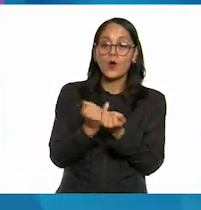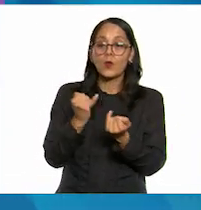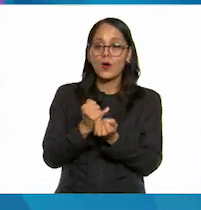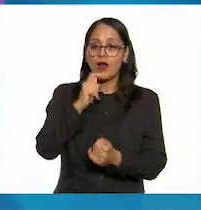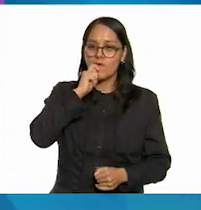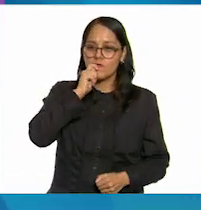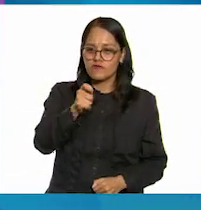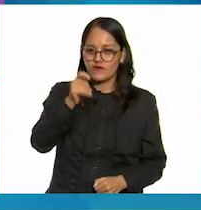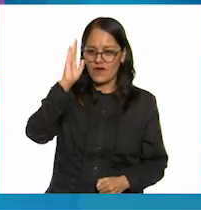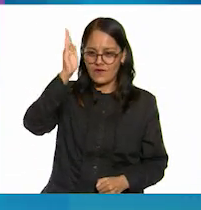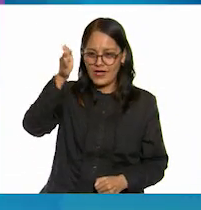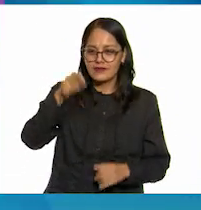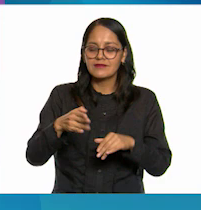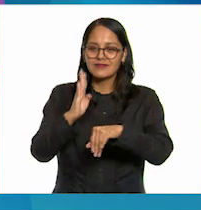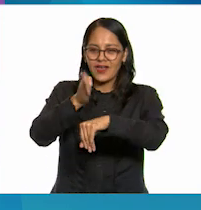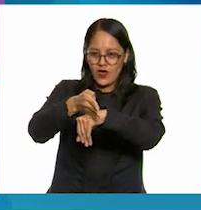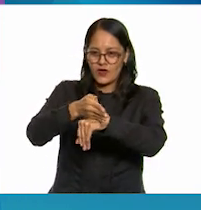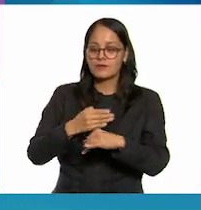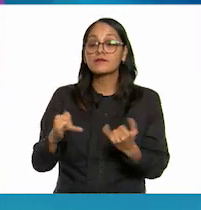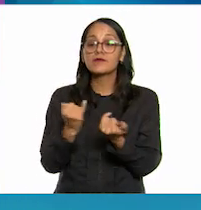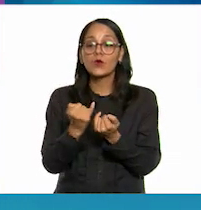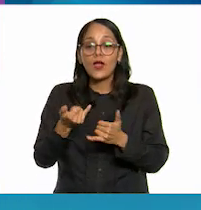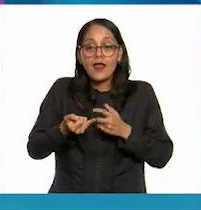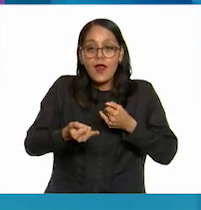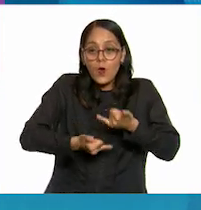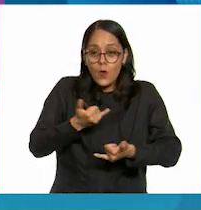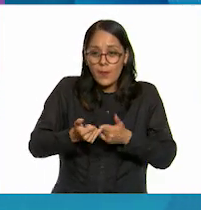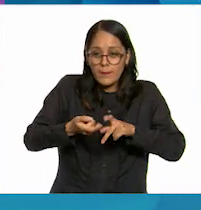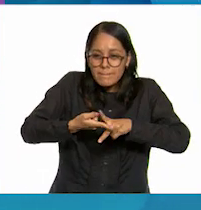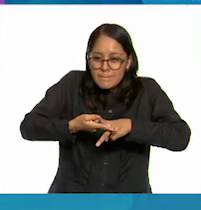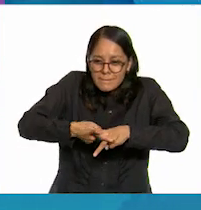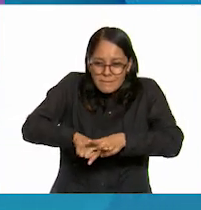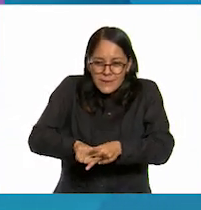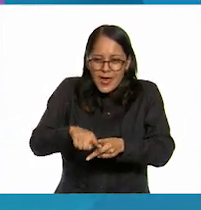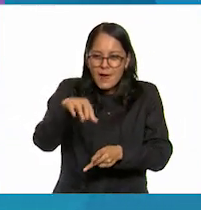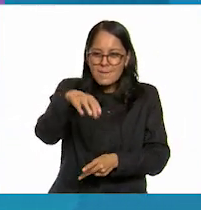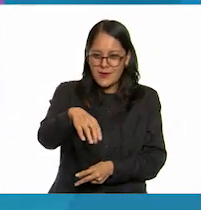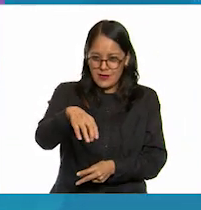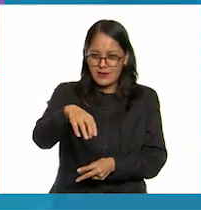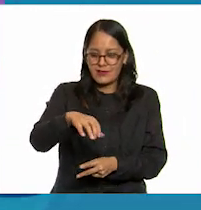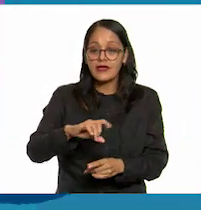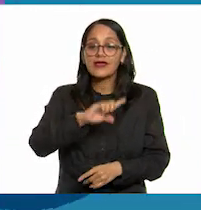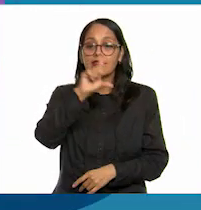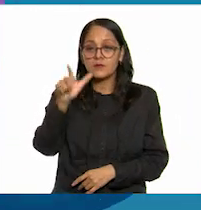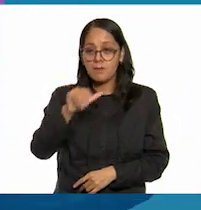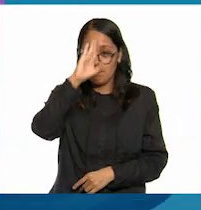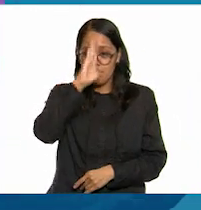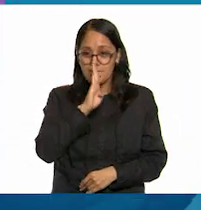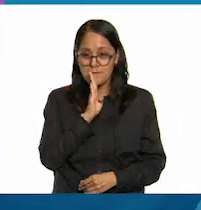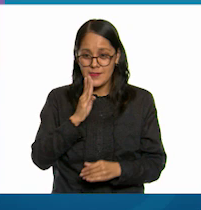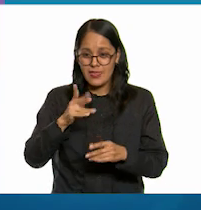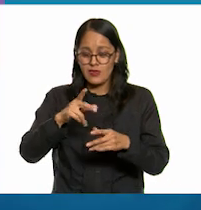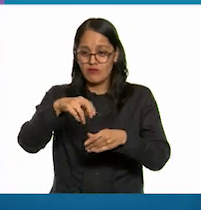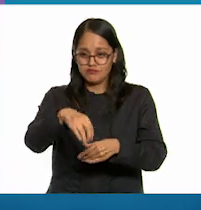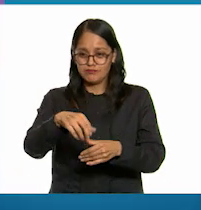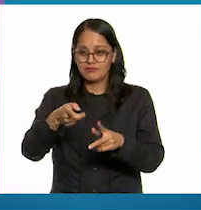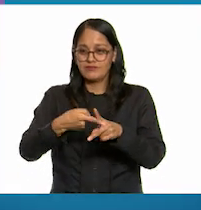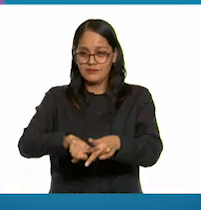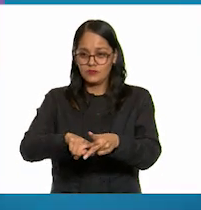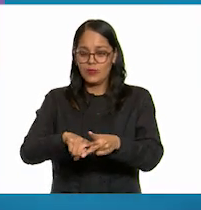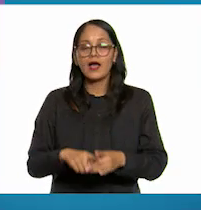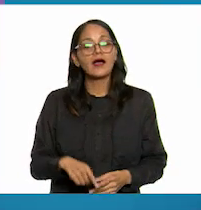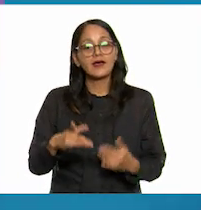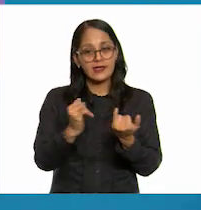también al inicio del juego y al inicio de la segunda mitad exactamente bueno cuando el balón está en reposo sin